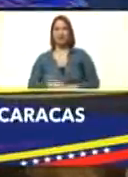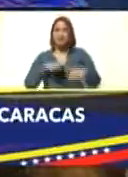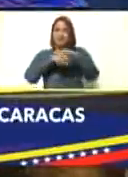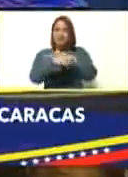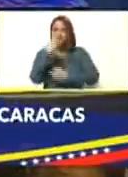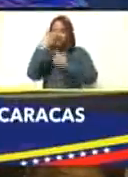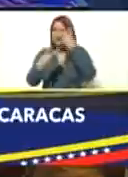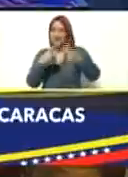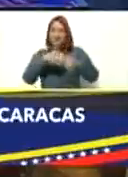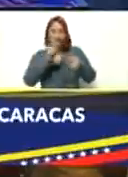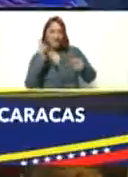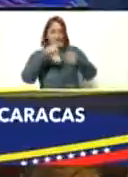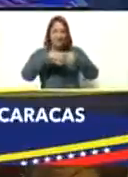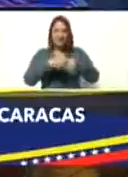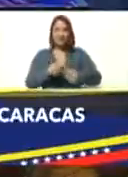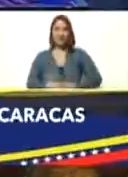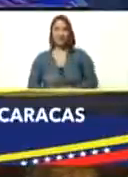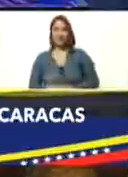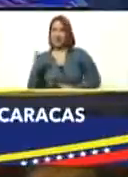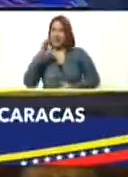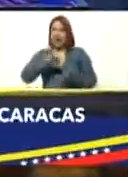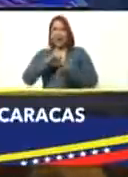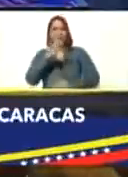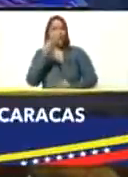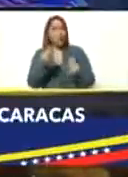Los caraqueños son muy burlistas, vale.